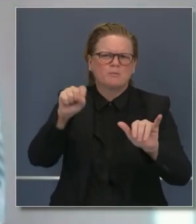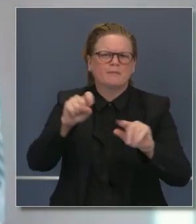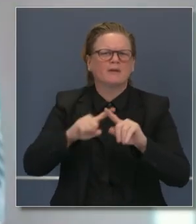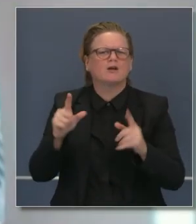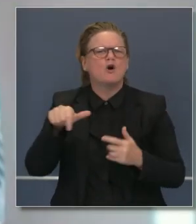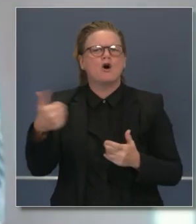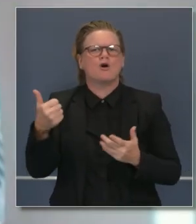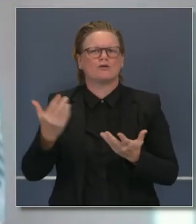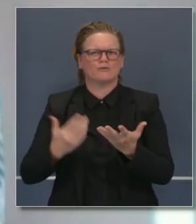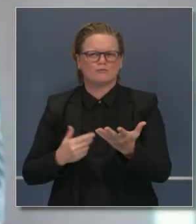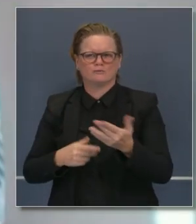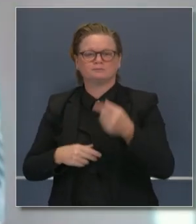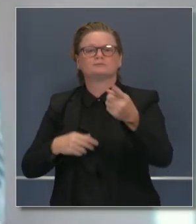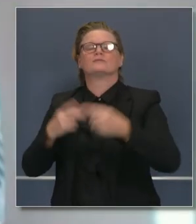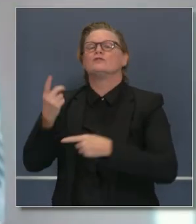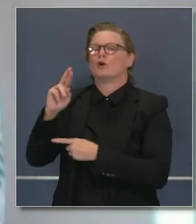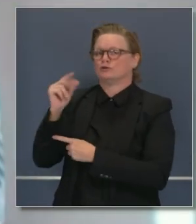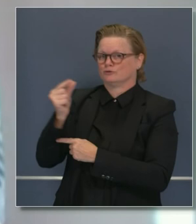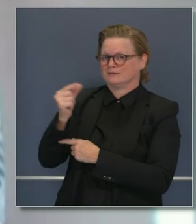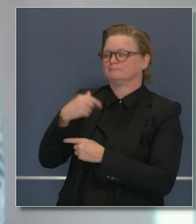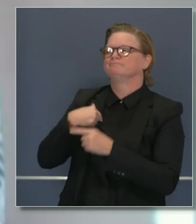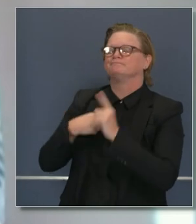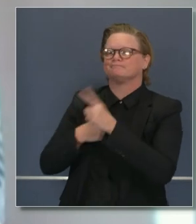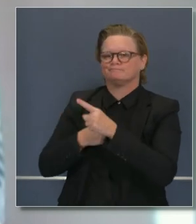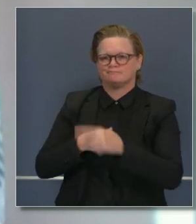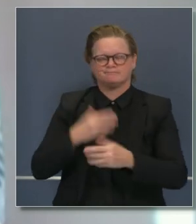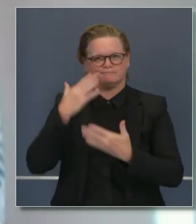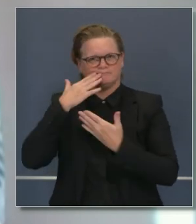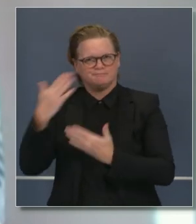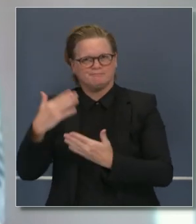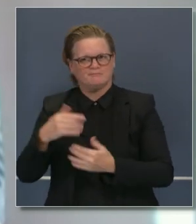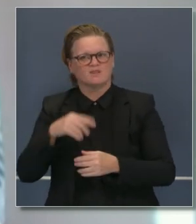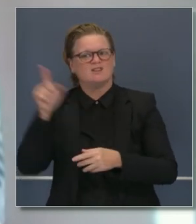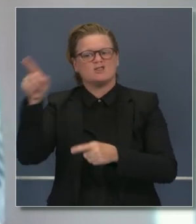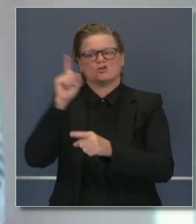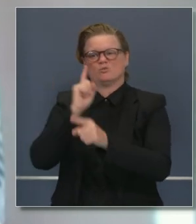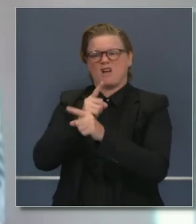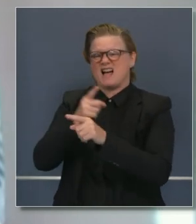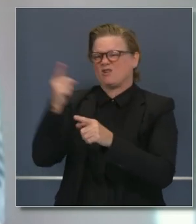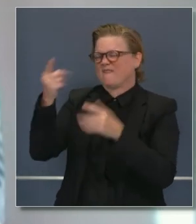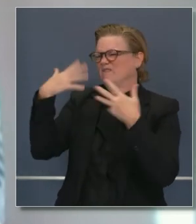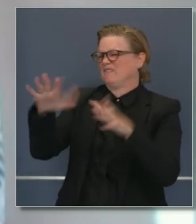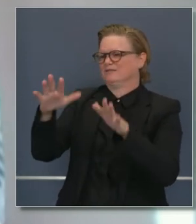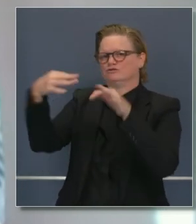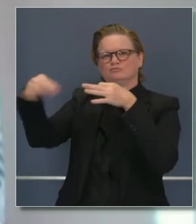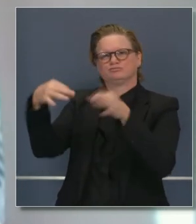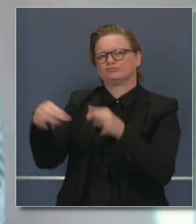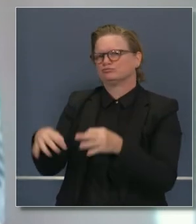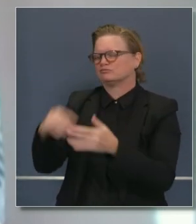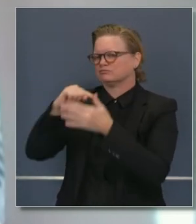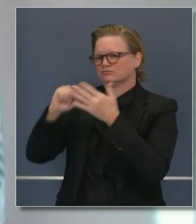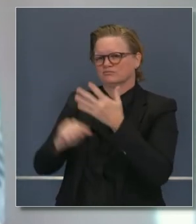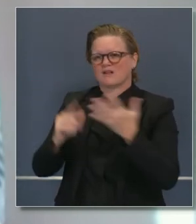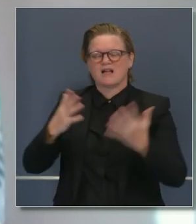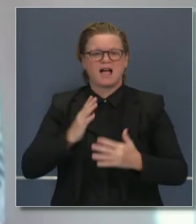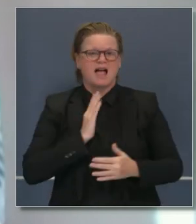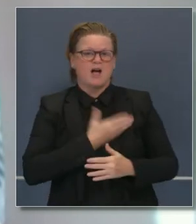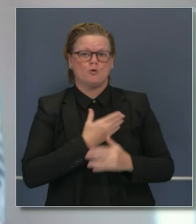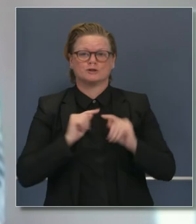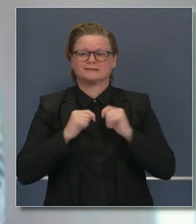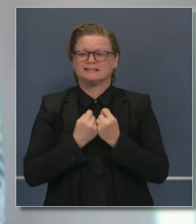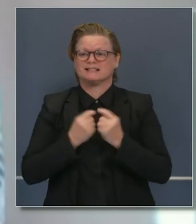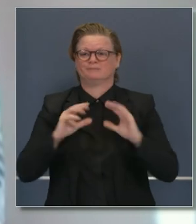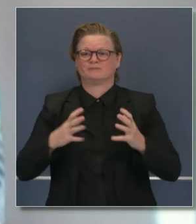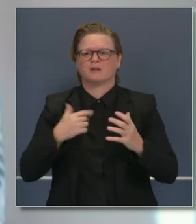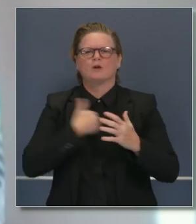Sí, gracias, señor gobernador. Usted resaltó muchas de las cosas de las que hemos estado hablando entre el equipo y con otros